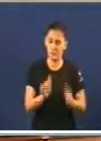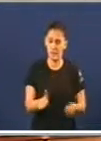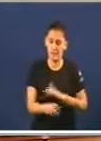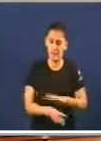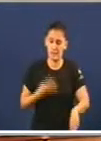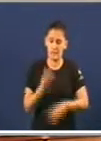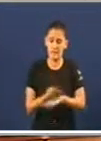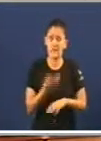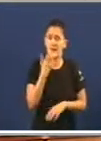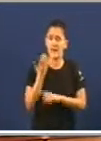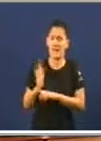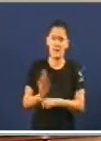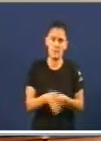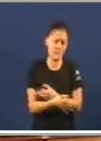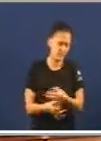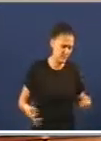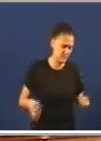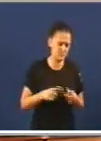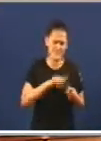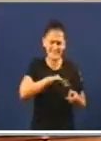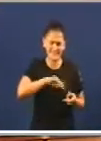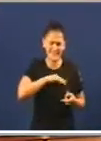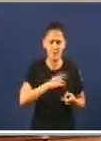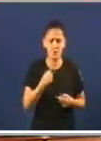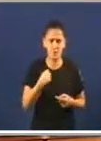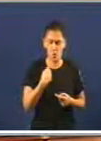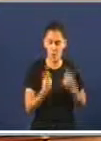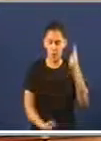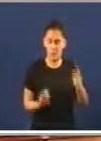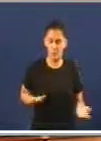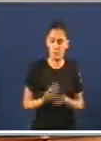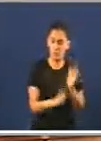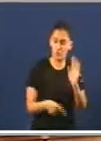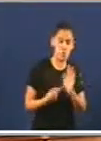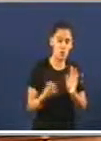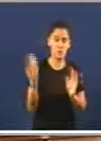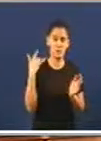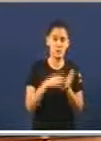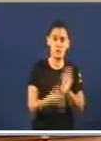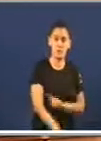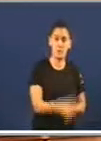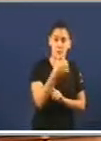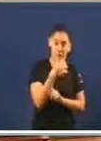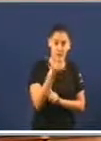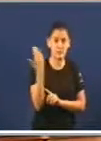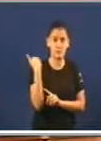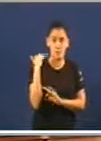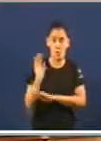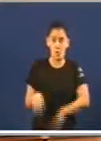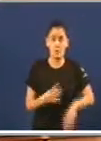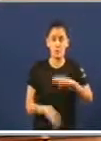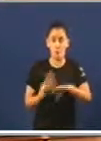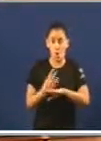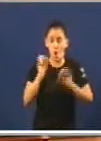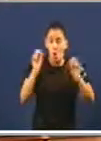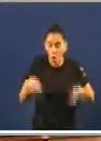Temos exemplos da bondo. Eu teño algúnas proposicións non de lei aprobadas na pasada legislatura que a día de hoxe siguen